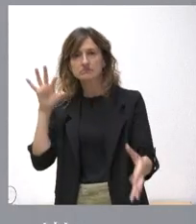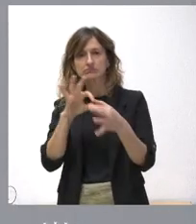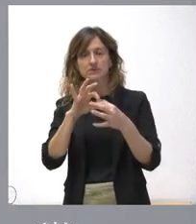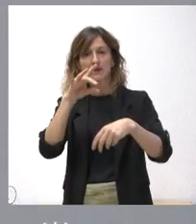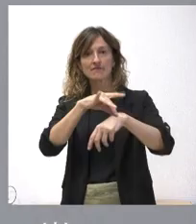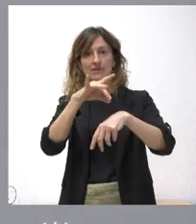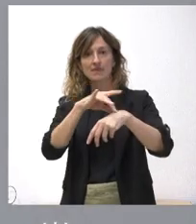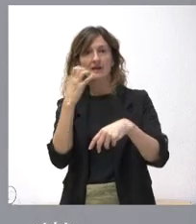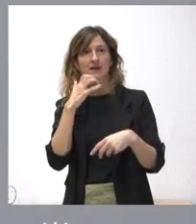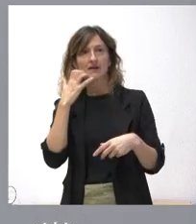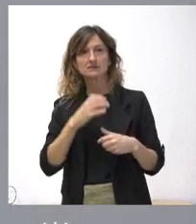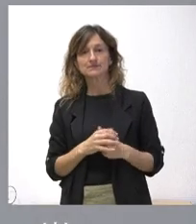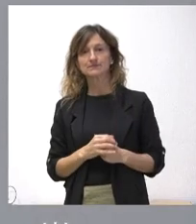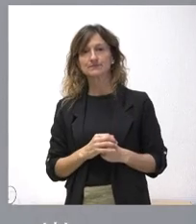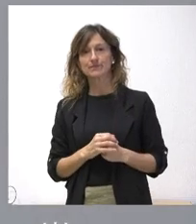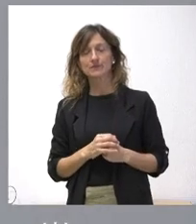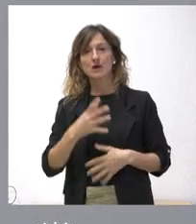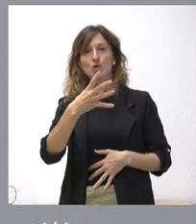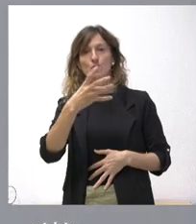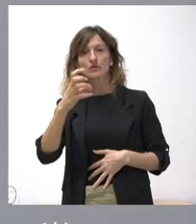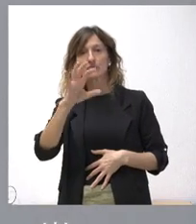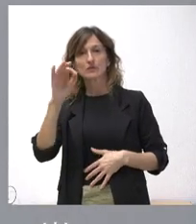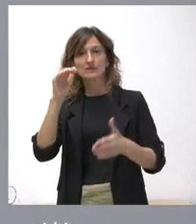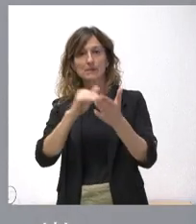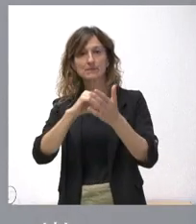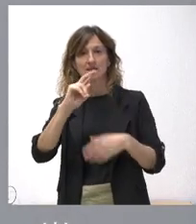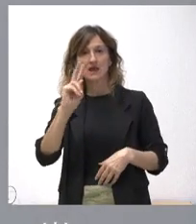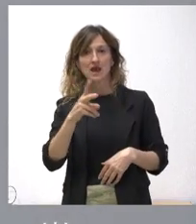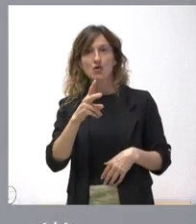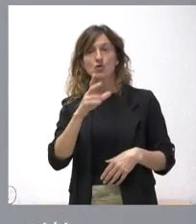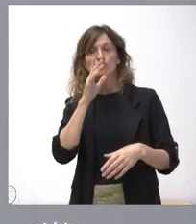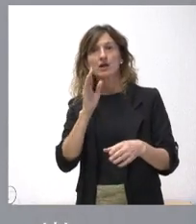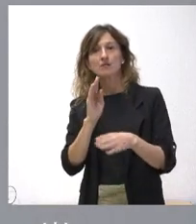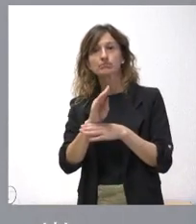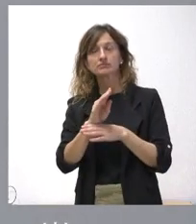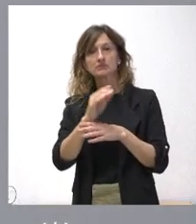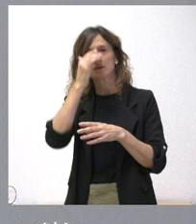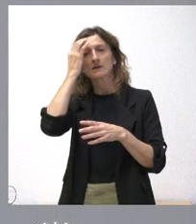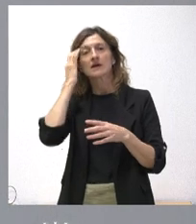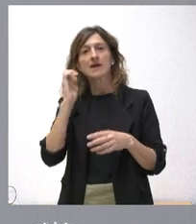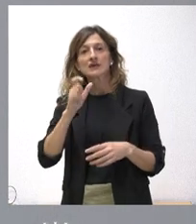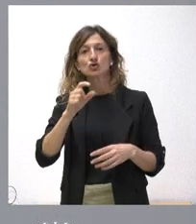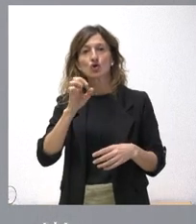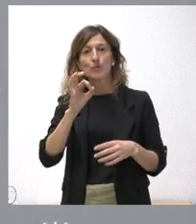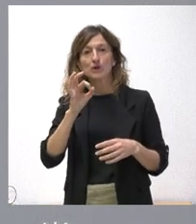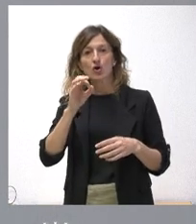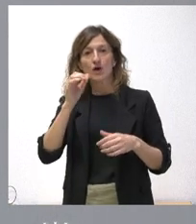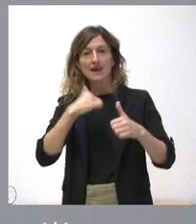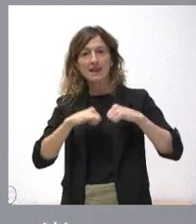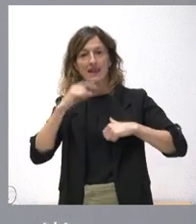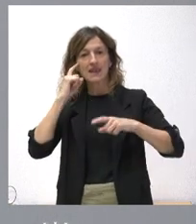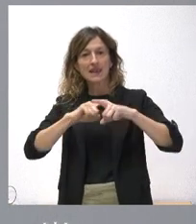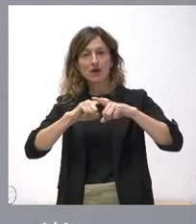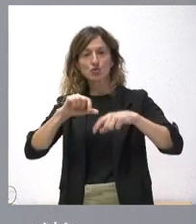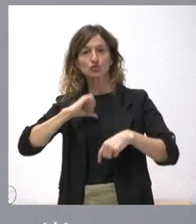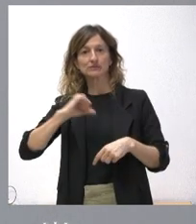enfermedades raras. 450.000 euros para dotar de un exoscopio neuroquirúrgico al Hospital